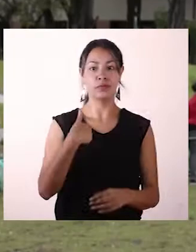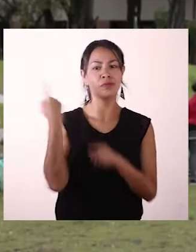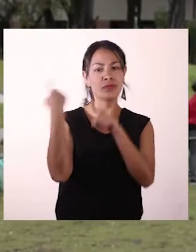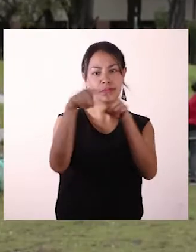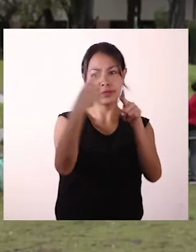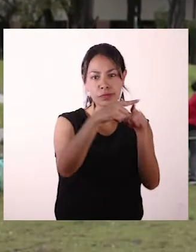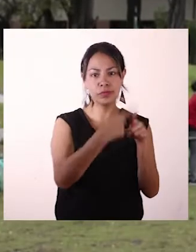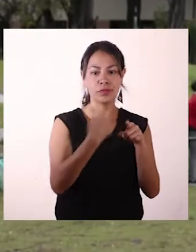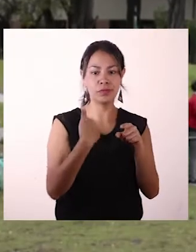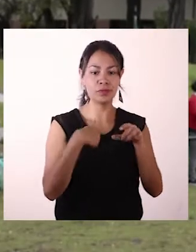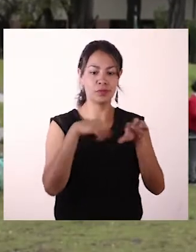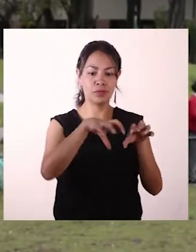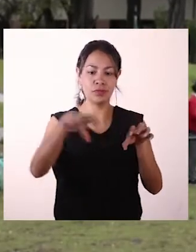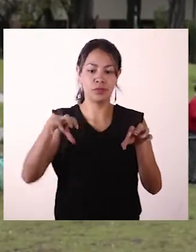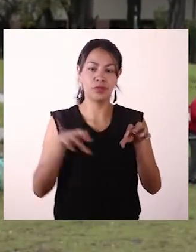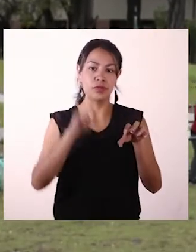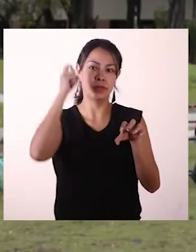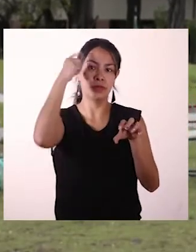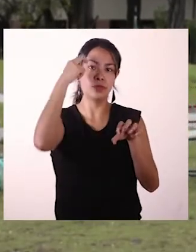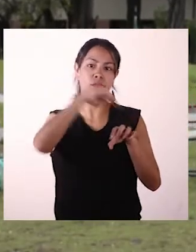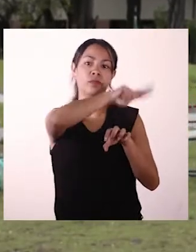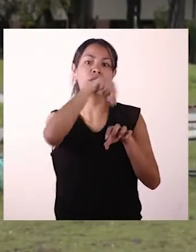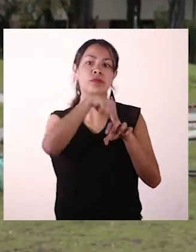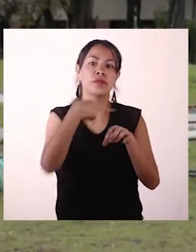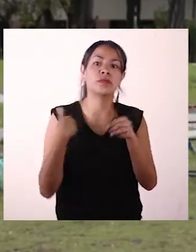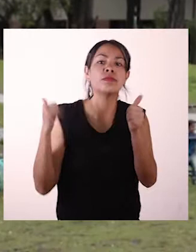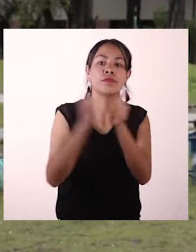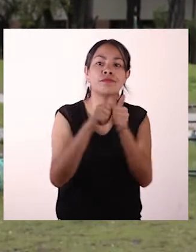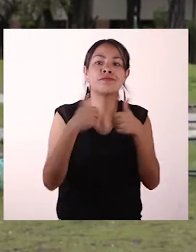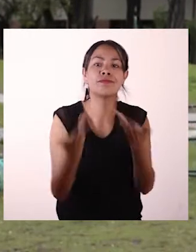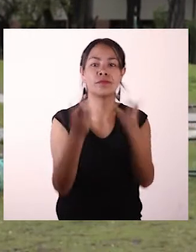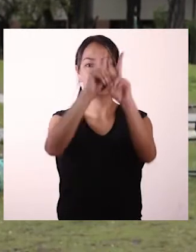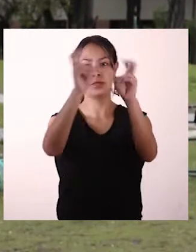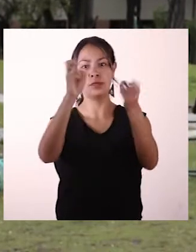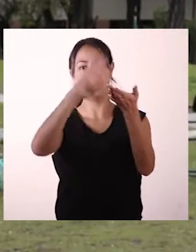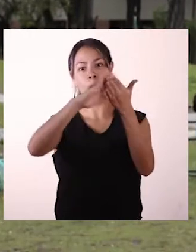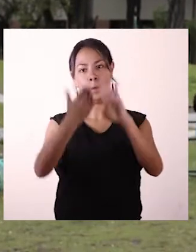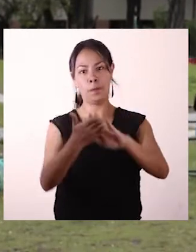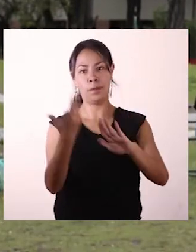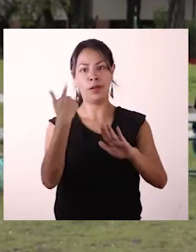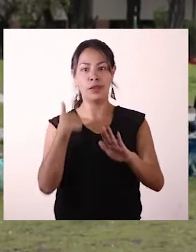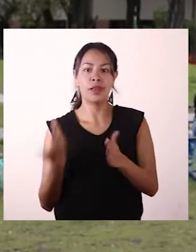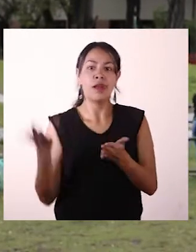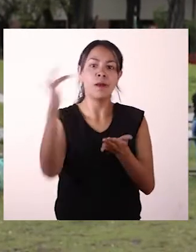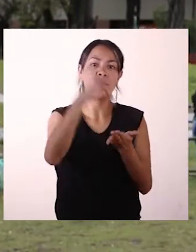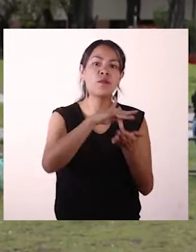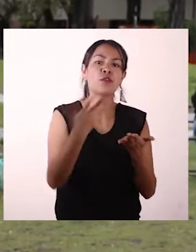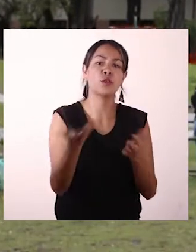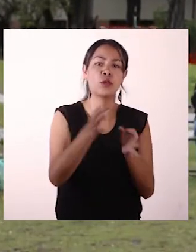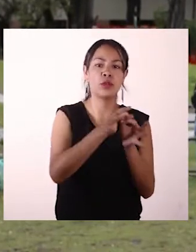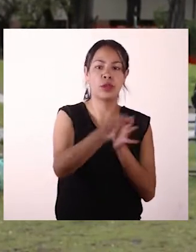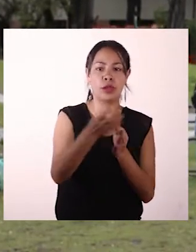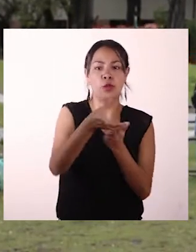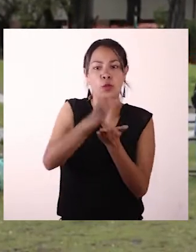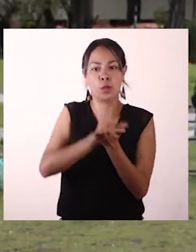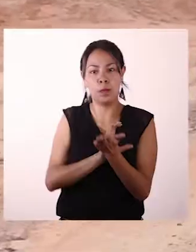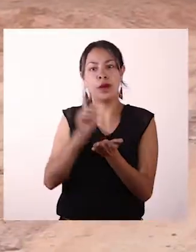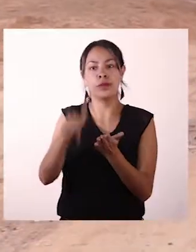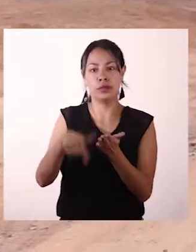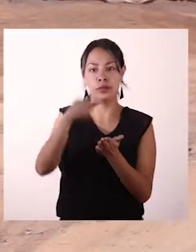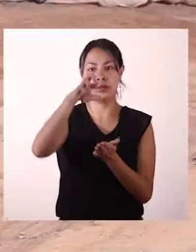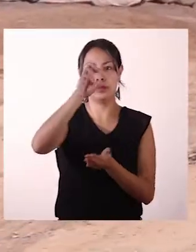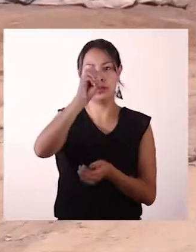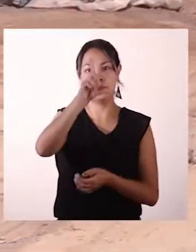Desde distintas dependencias de la gobernación de Nariño acompañamos la implementación de la paz. Estuvimos en las zonas veredales de Policarpa y de Tumaco.